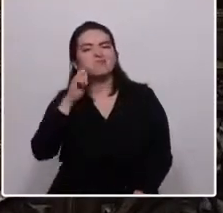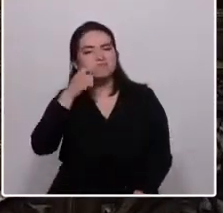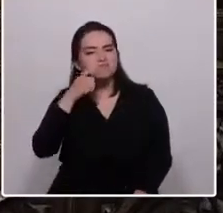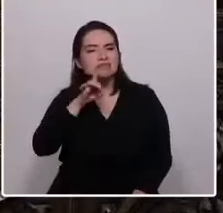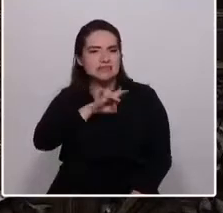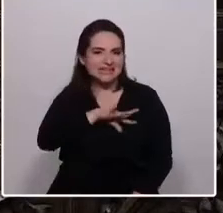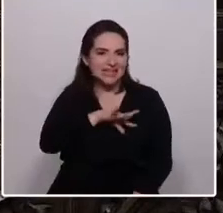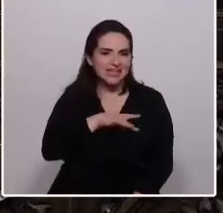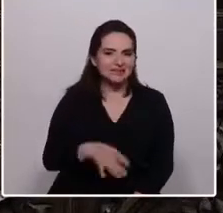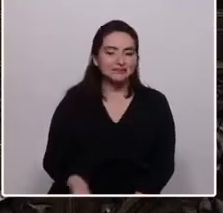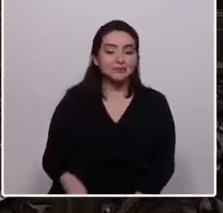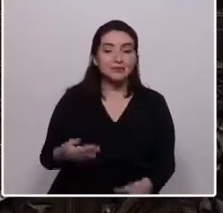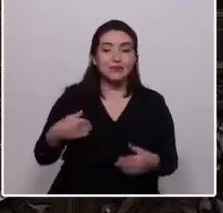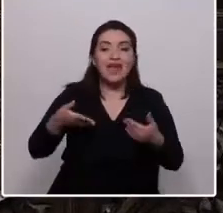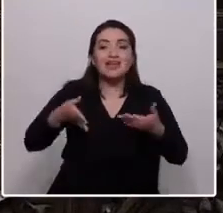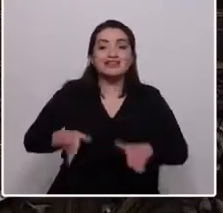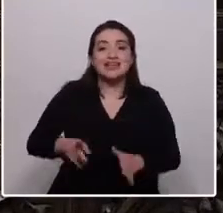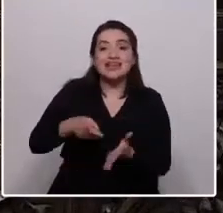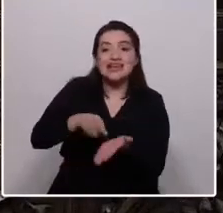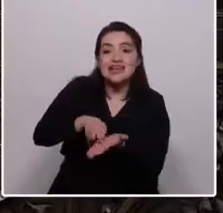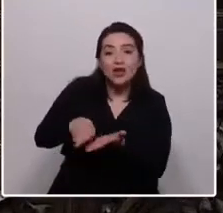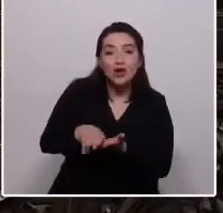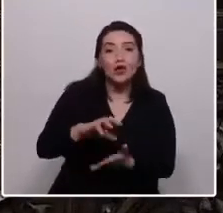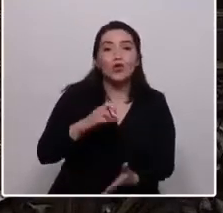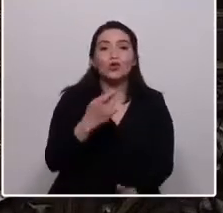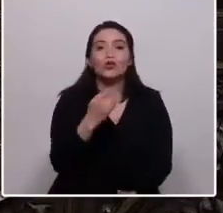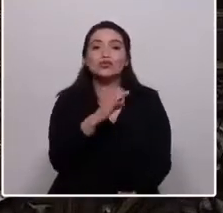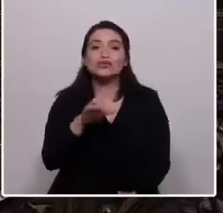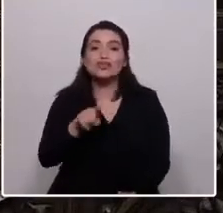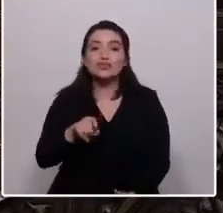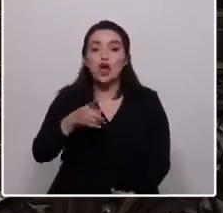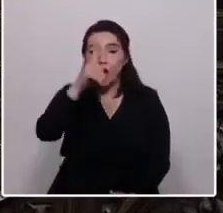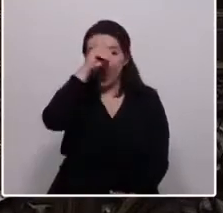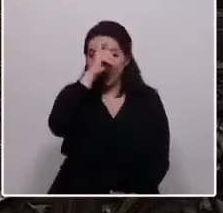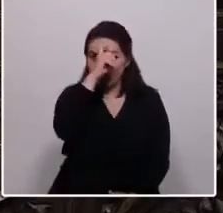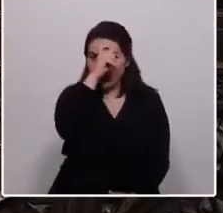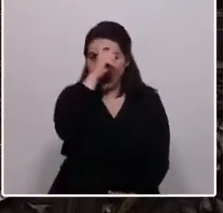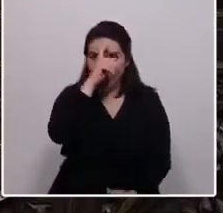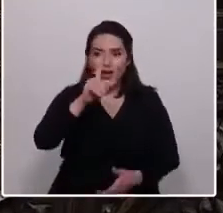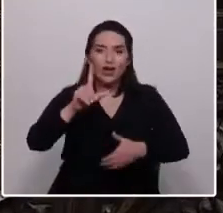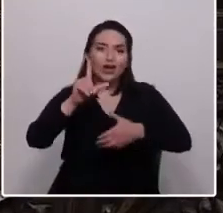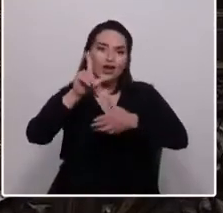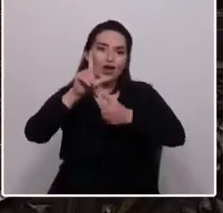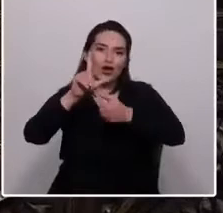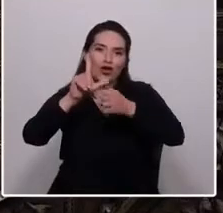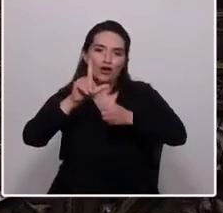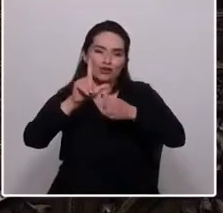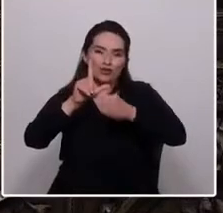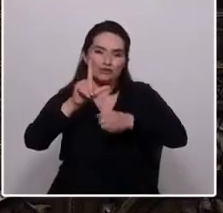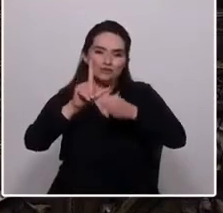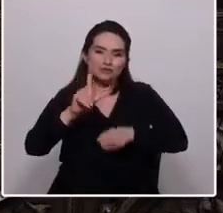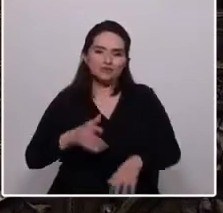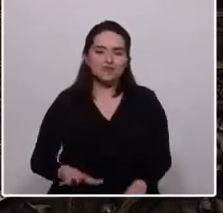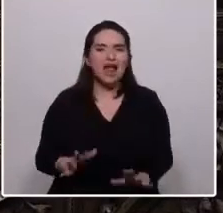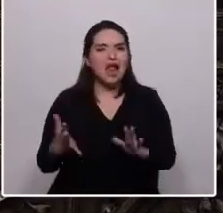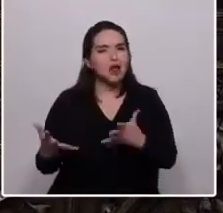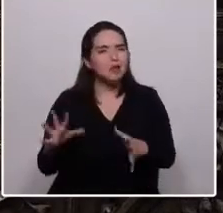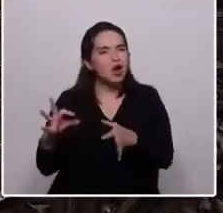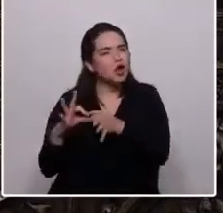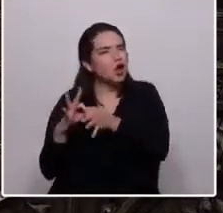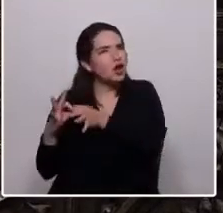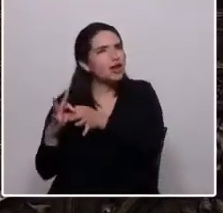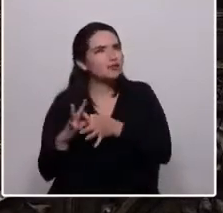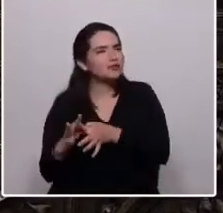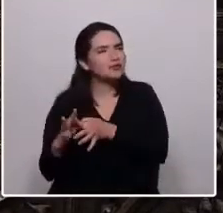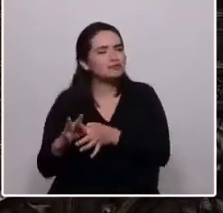Nací a orillas del río Cruces en el hospital de Loncoche. Tal vez tenga una conexión umbilical con ese río, pensaba hace